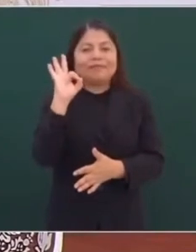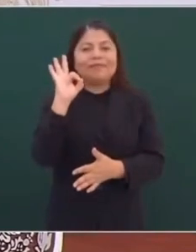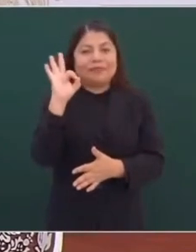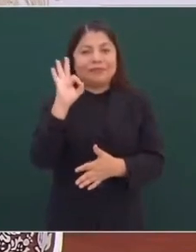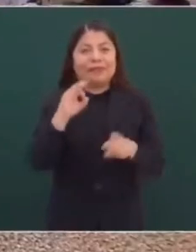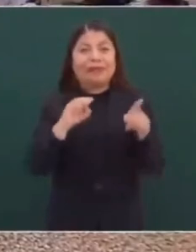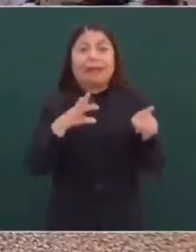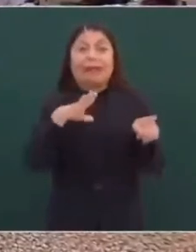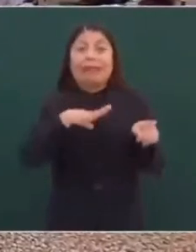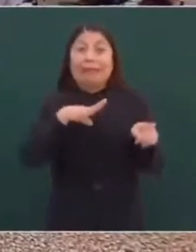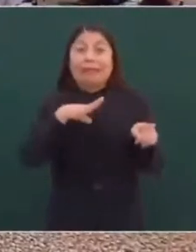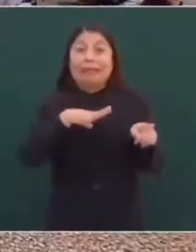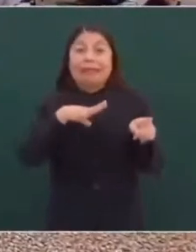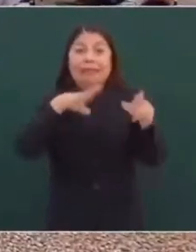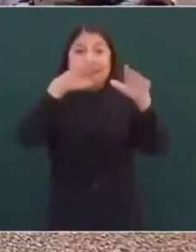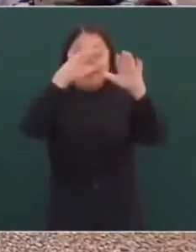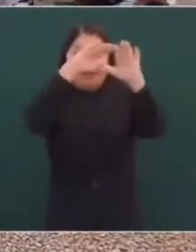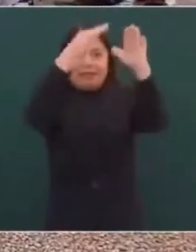horno.